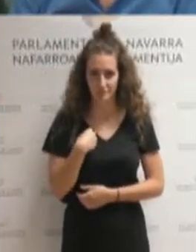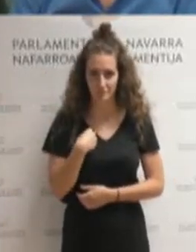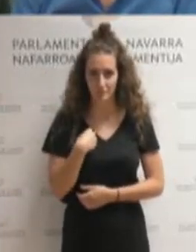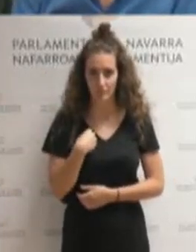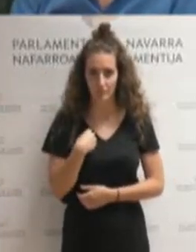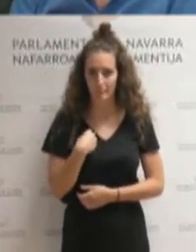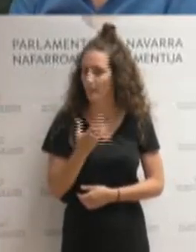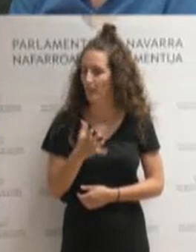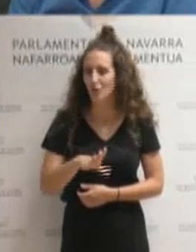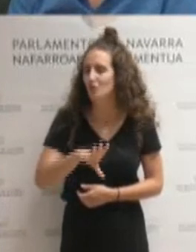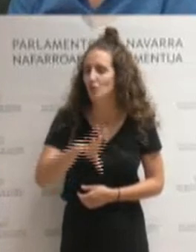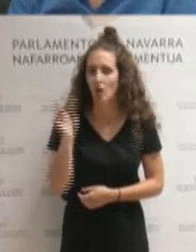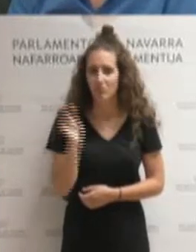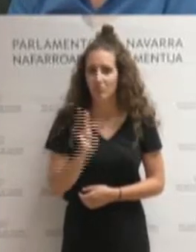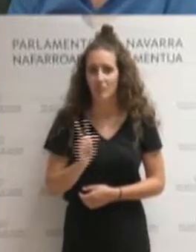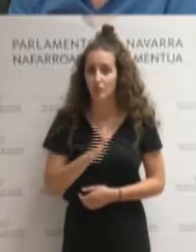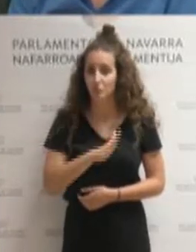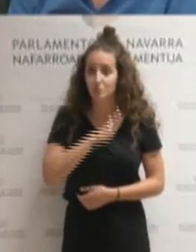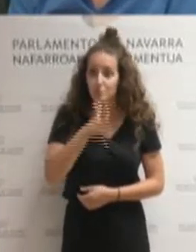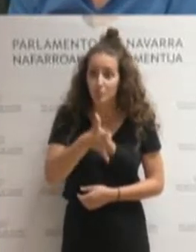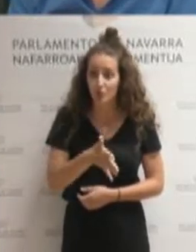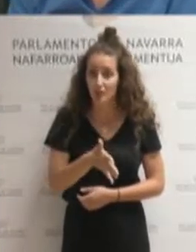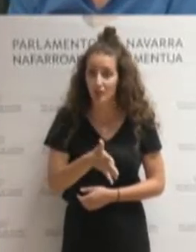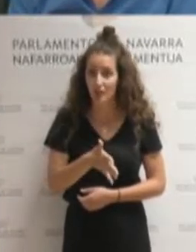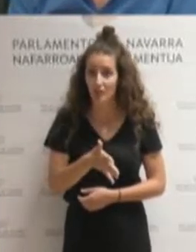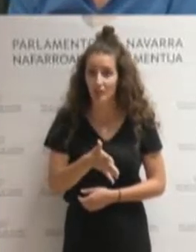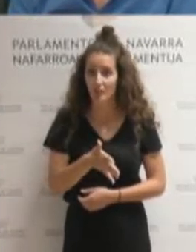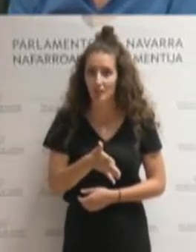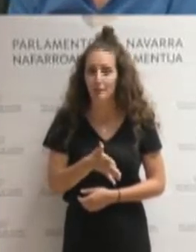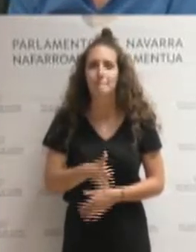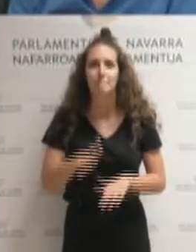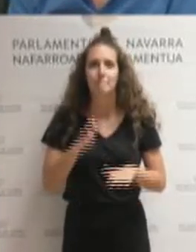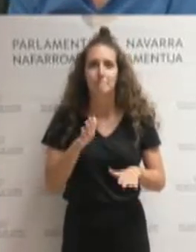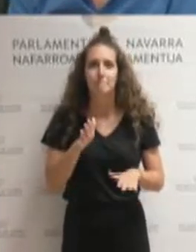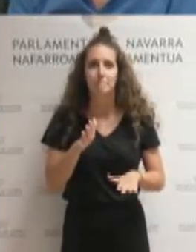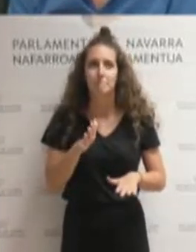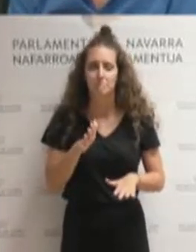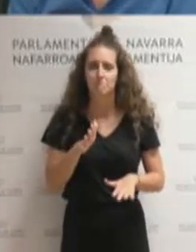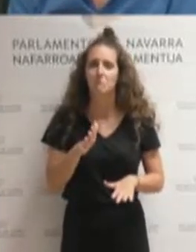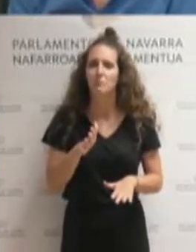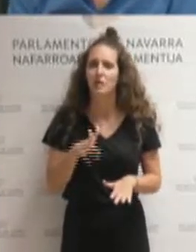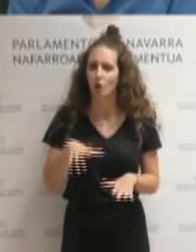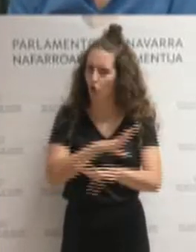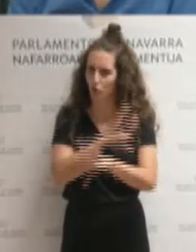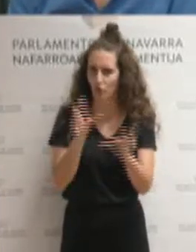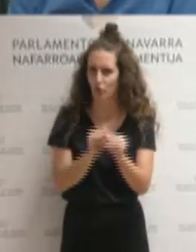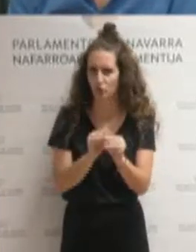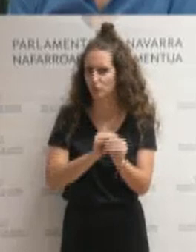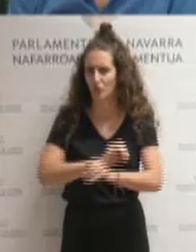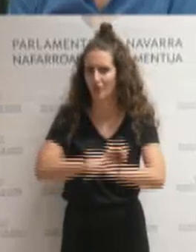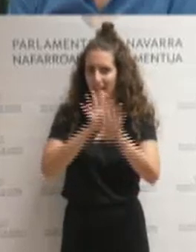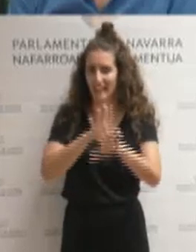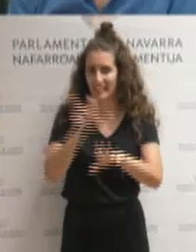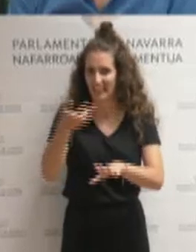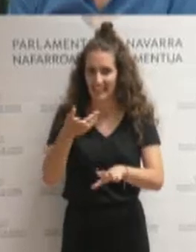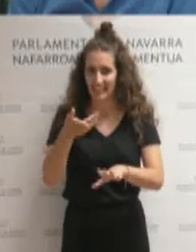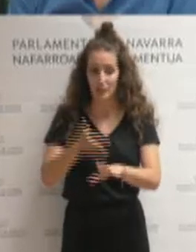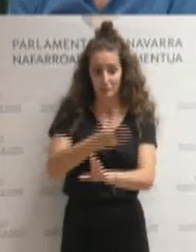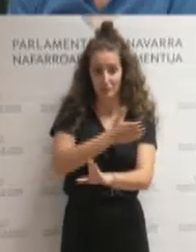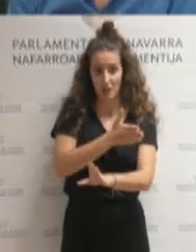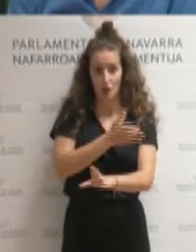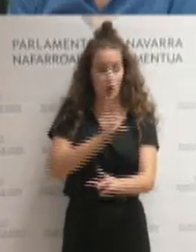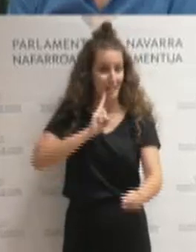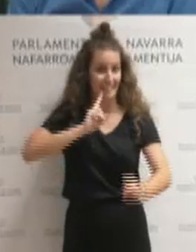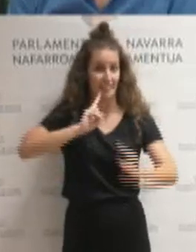no entiendo por qué, pero sí hay una conclusión clara. Y es que no ha habido una planificación, no ha habido una